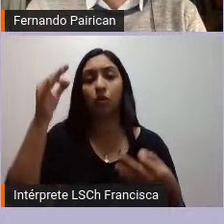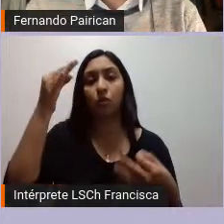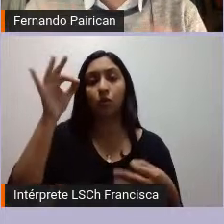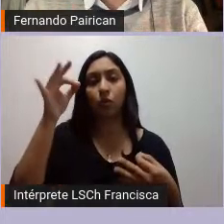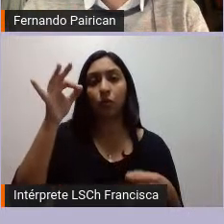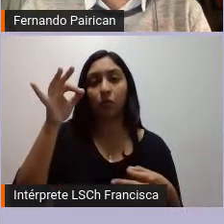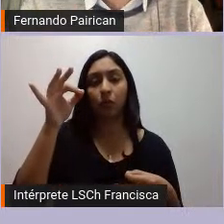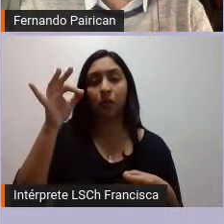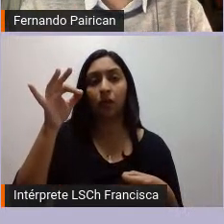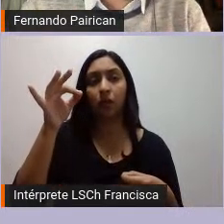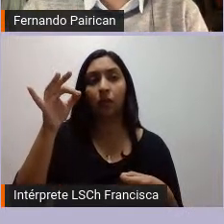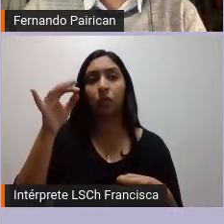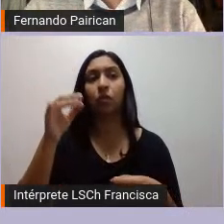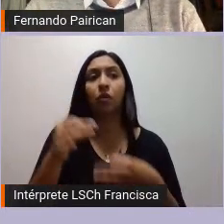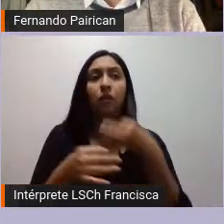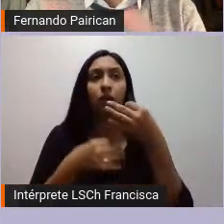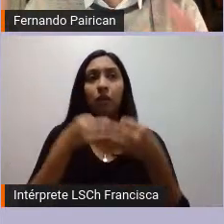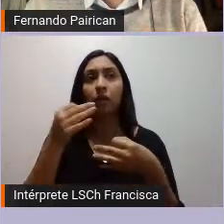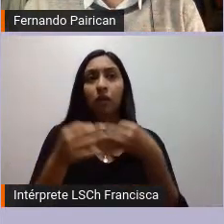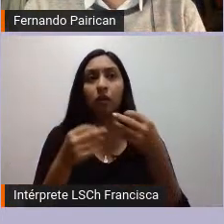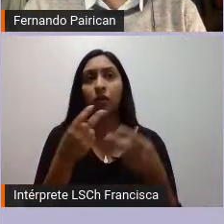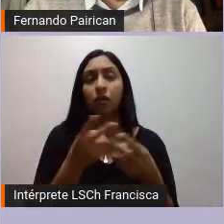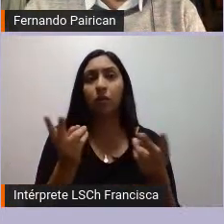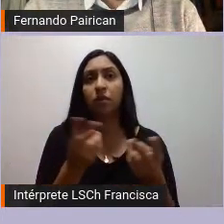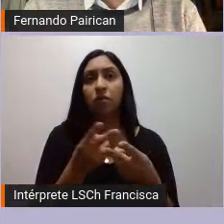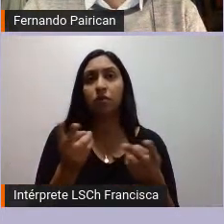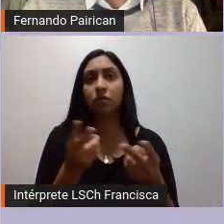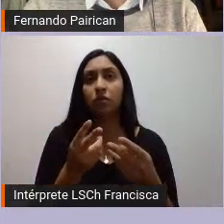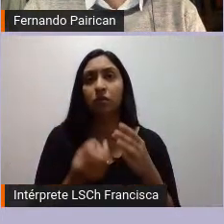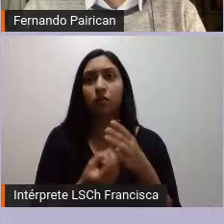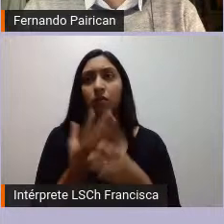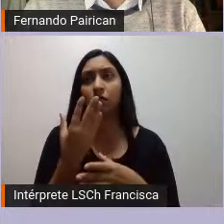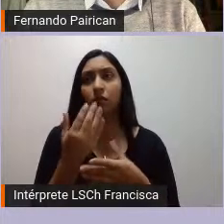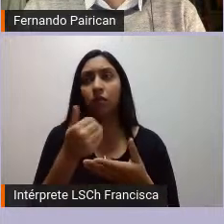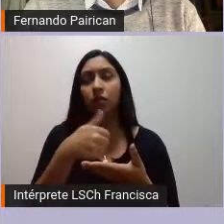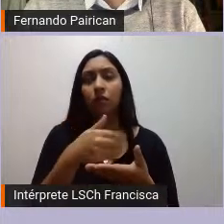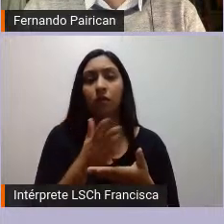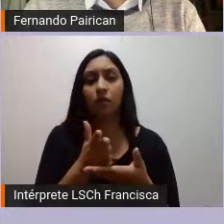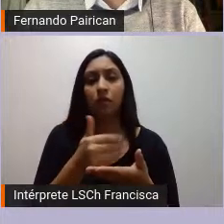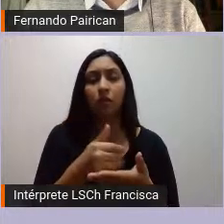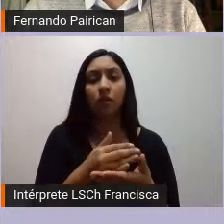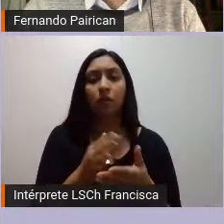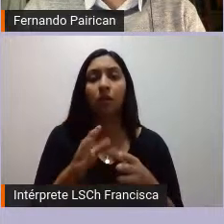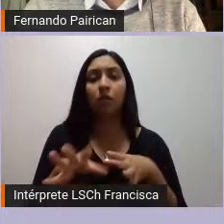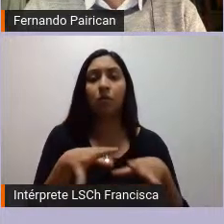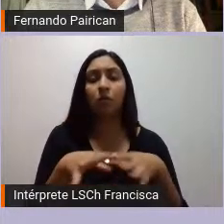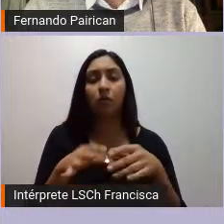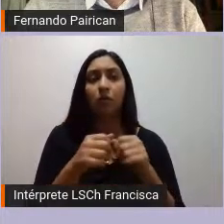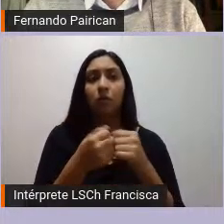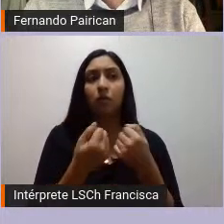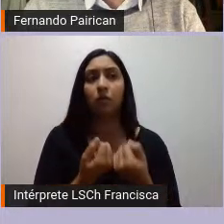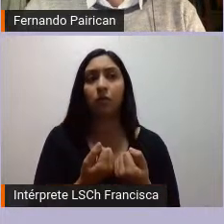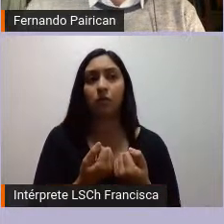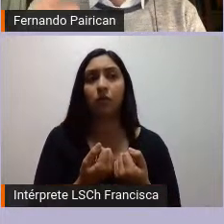puntuales o declaraciones públicas muy puntuales las nuevas organizaciones del movimiento rupturista a la autodeterminación ¿no?